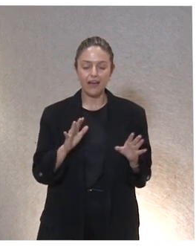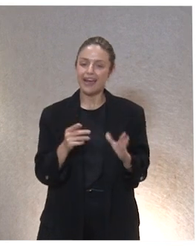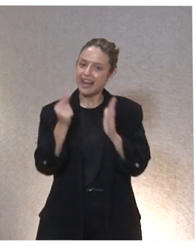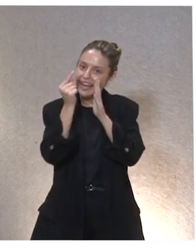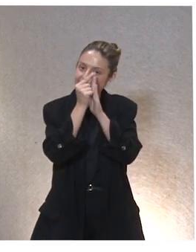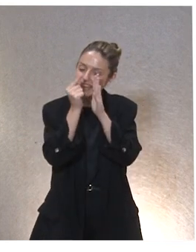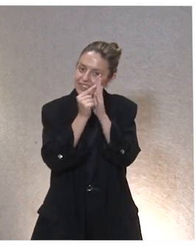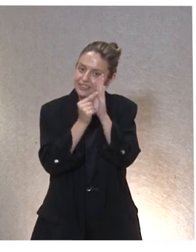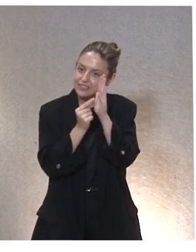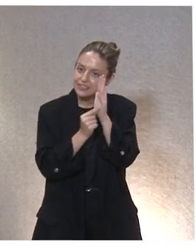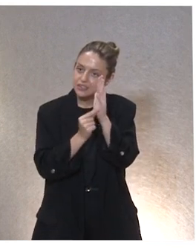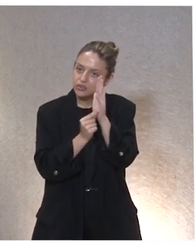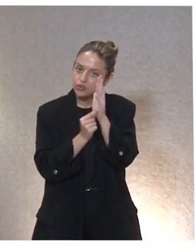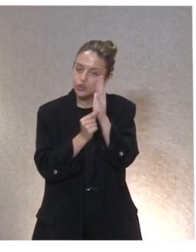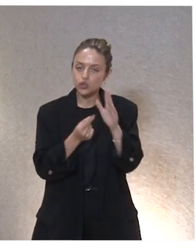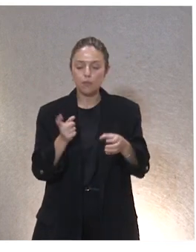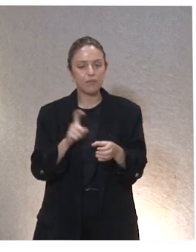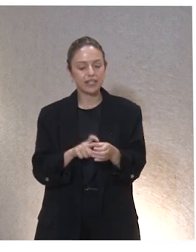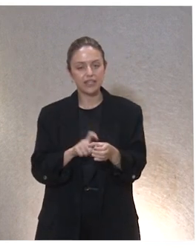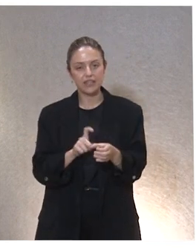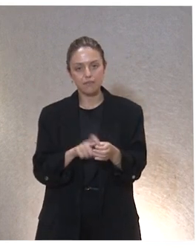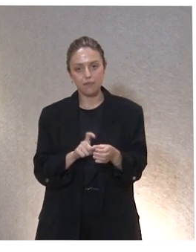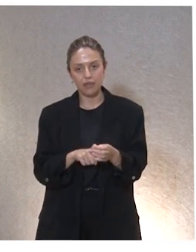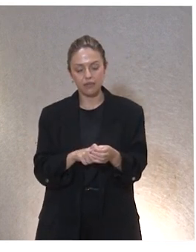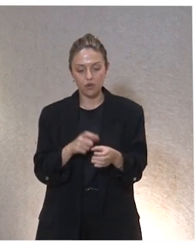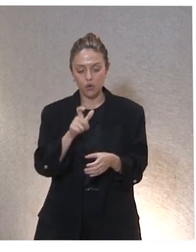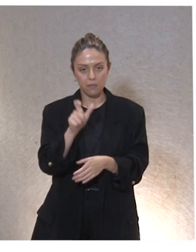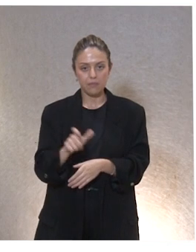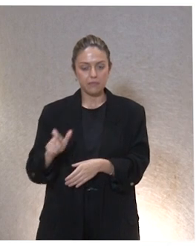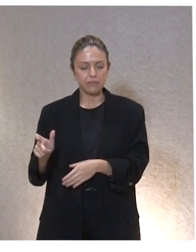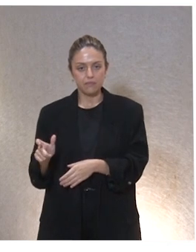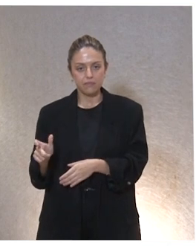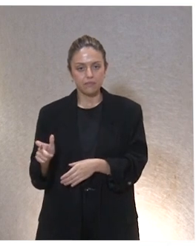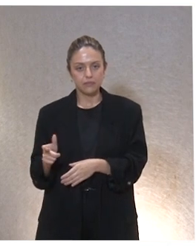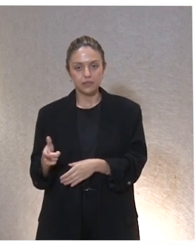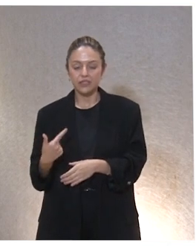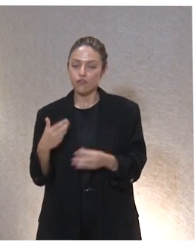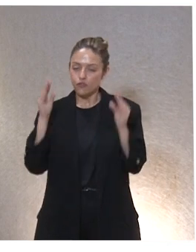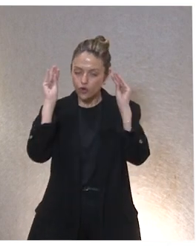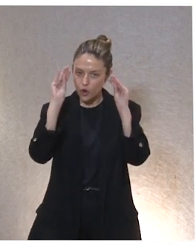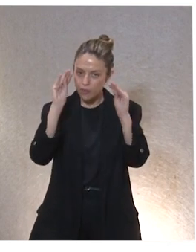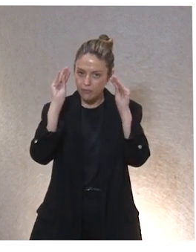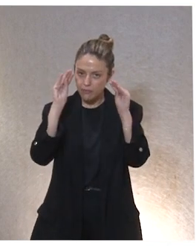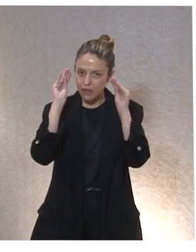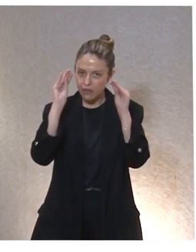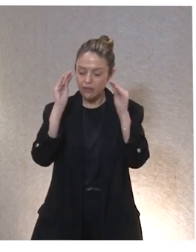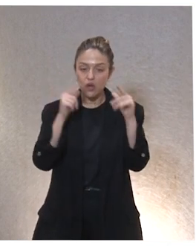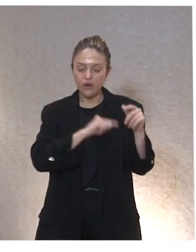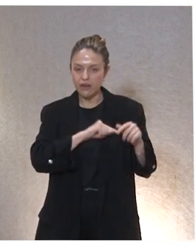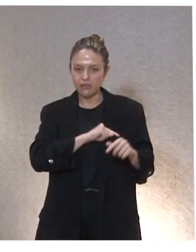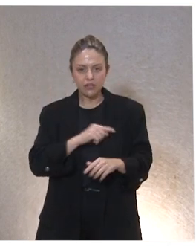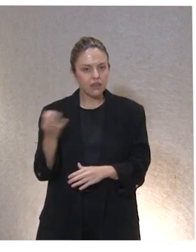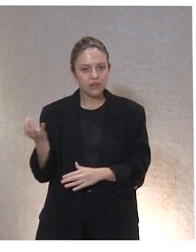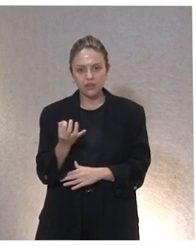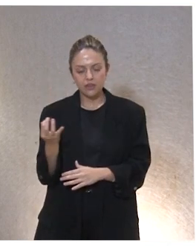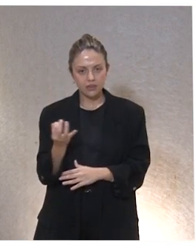requisitos a la hora de la participación de las personas, entre ellos era la formación en ética, aunque